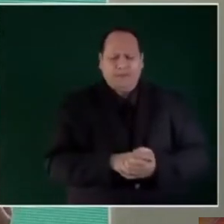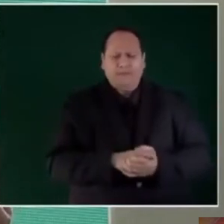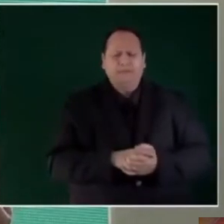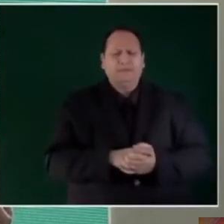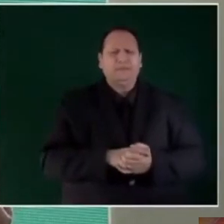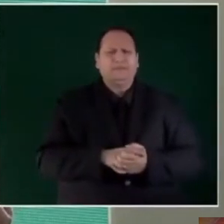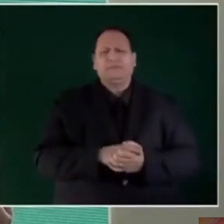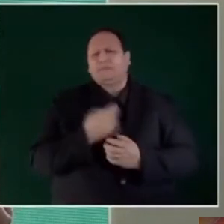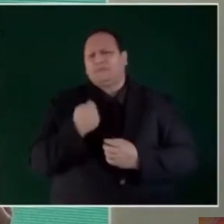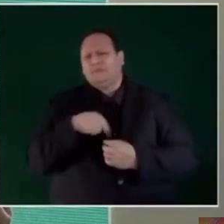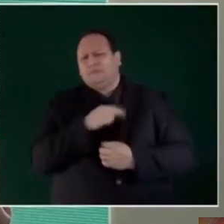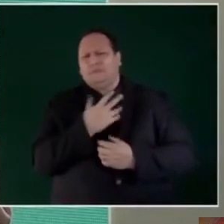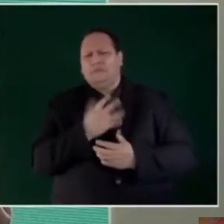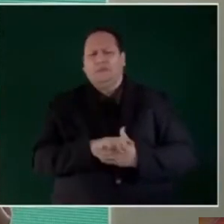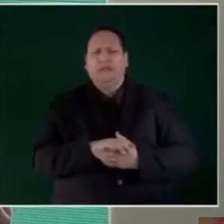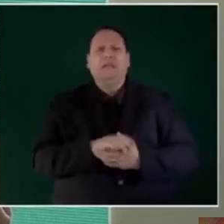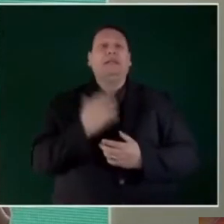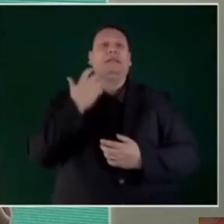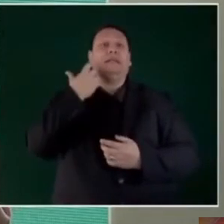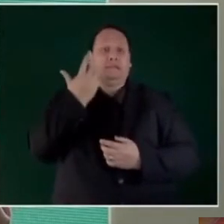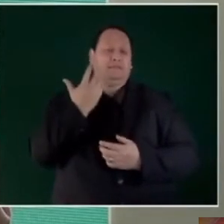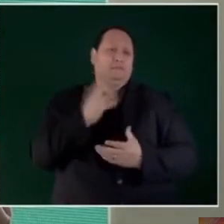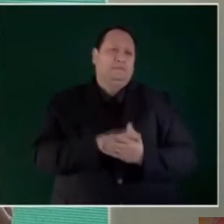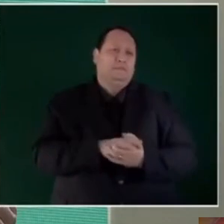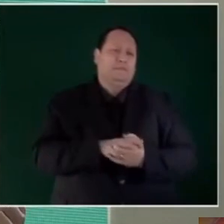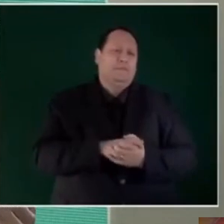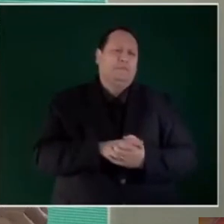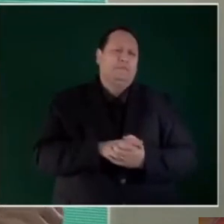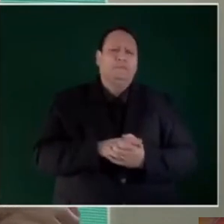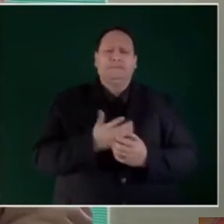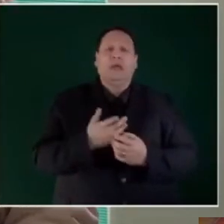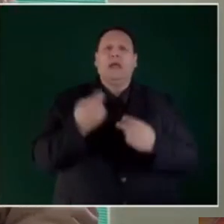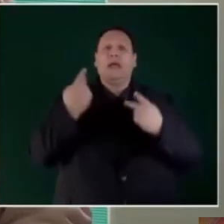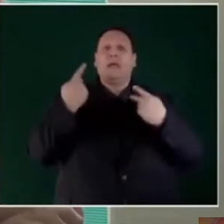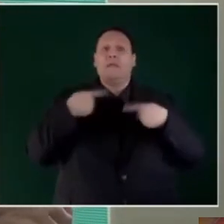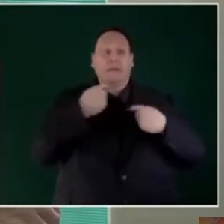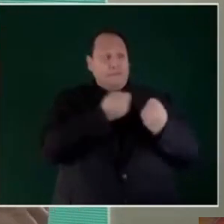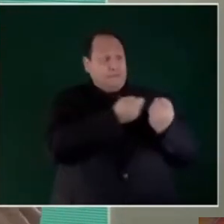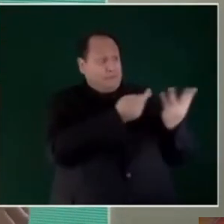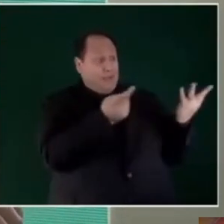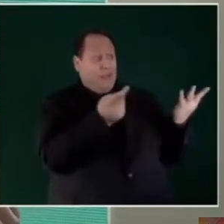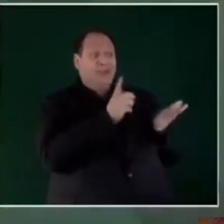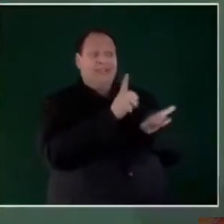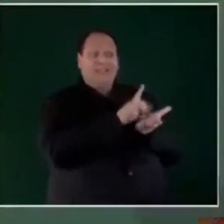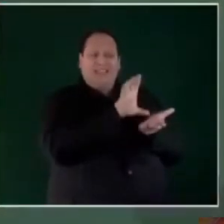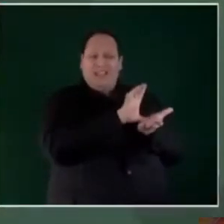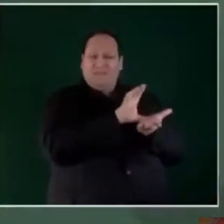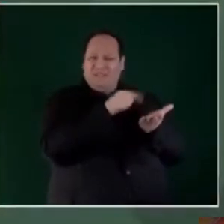buscar que la pensión a personas con discapacidad